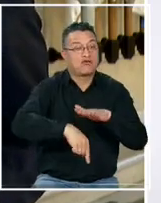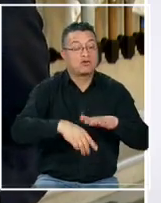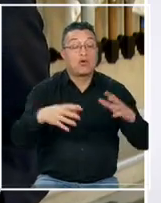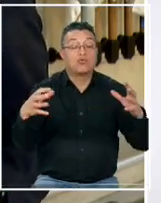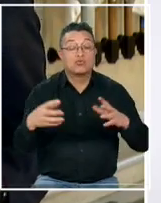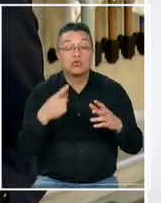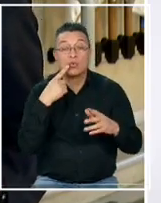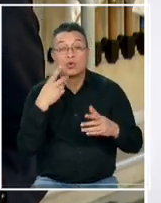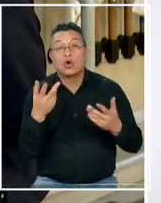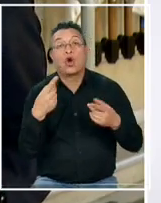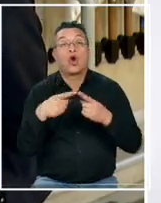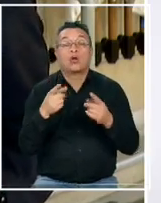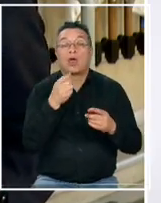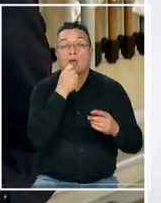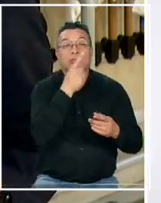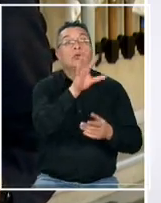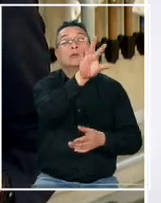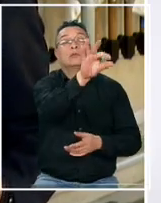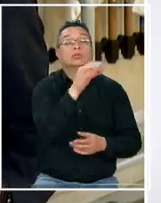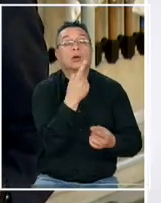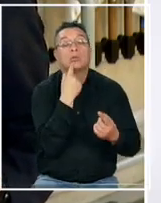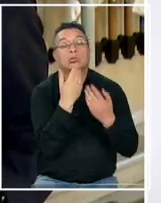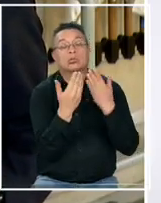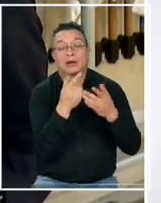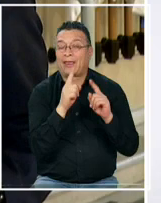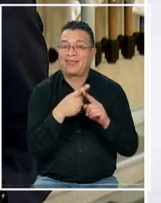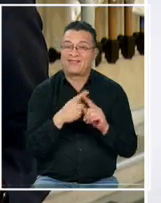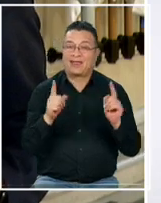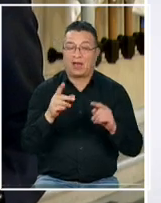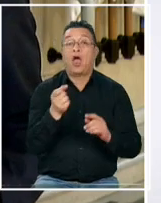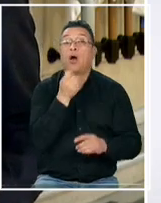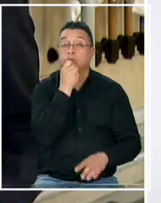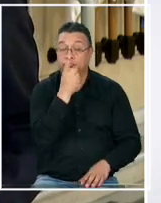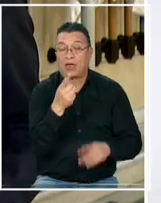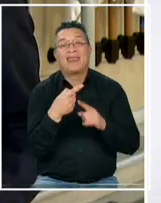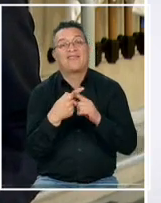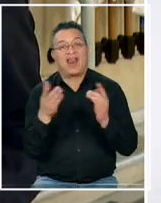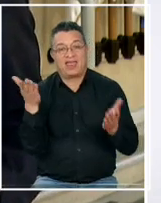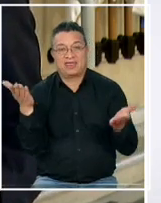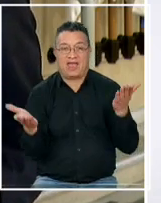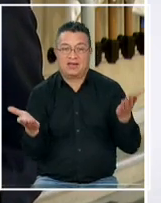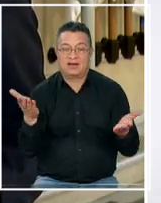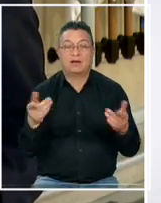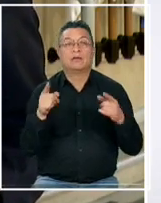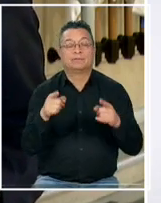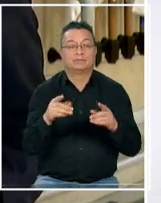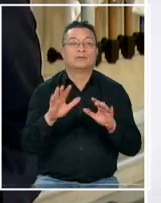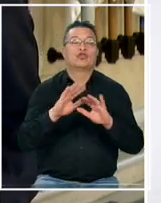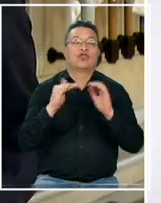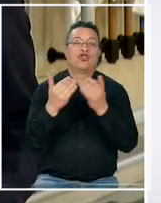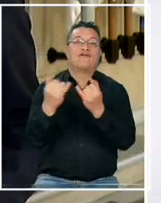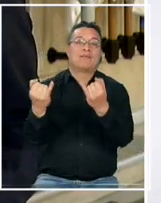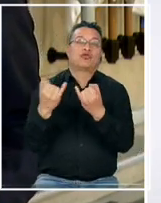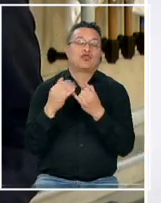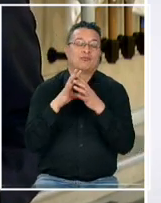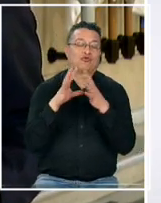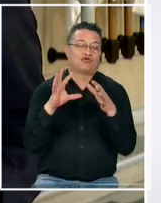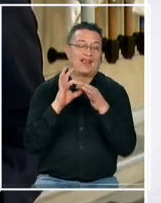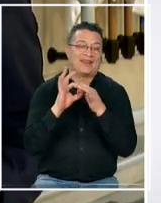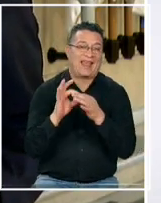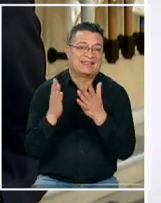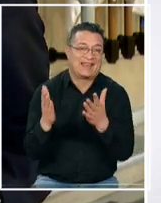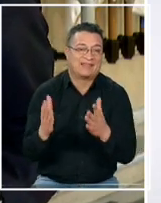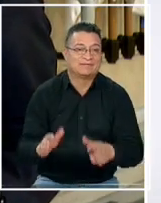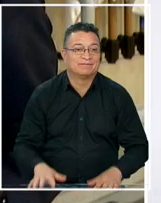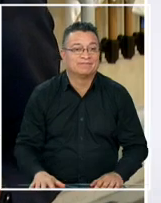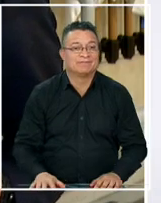potentes que en el caso de una interpelación como era la idea original. Kevin Felgueras con toda la información de lo que está ocurriendo en el Congreso. Muchas gracias, buenas noches.